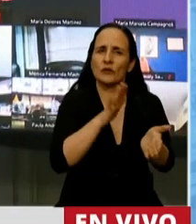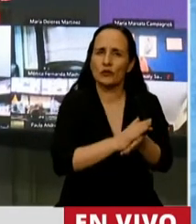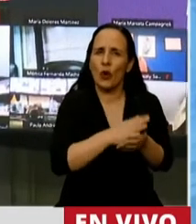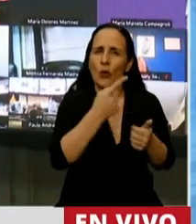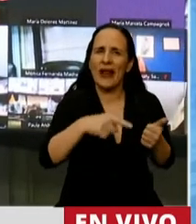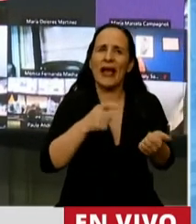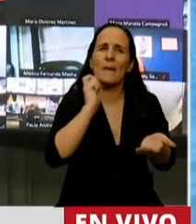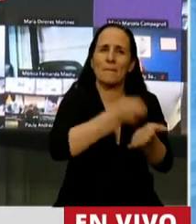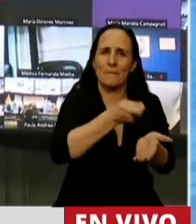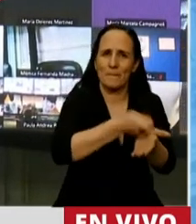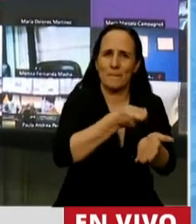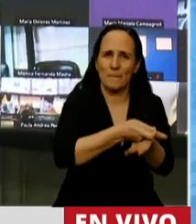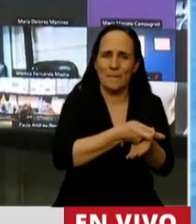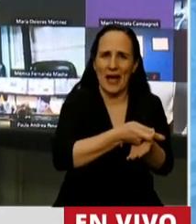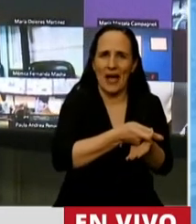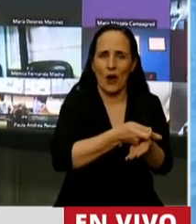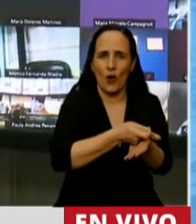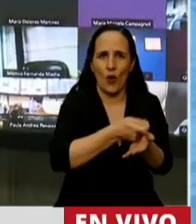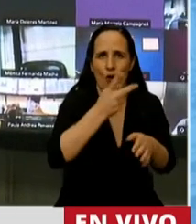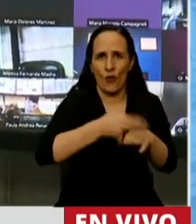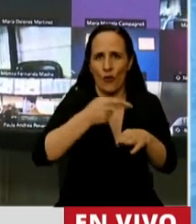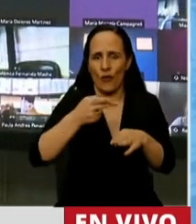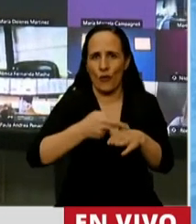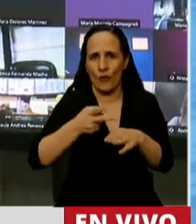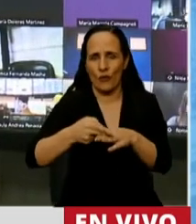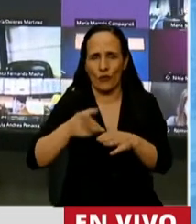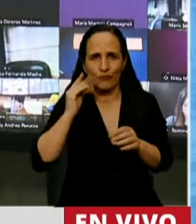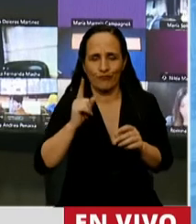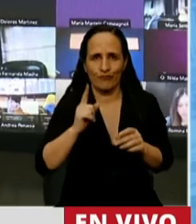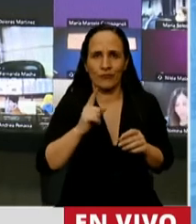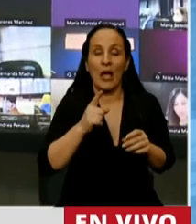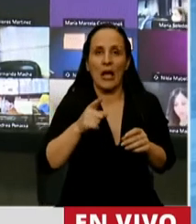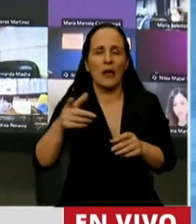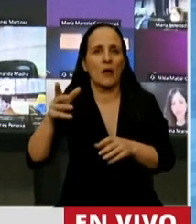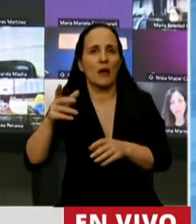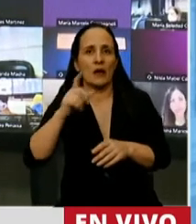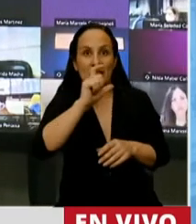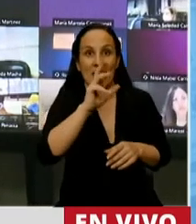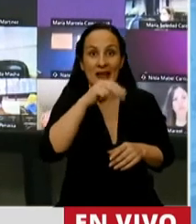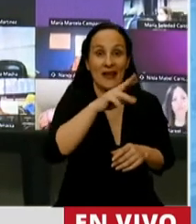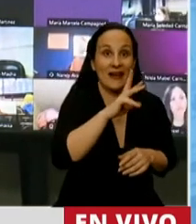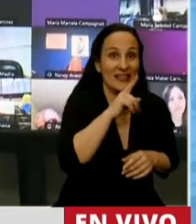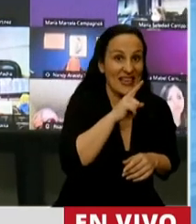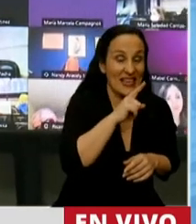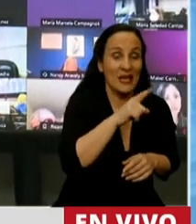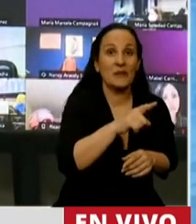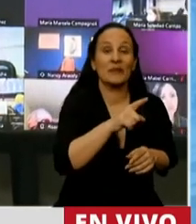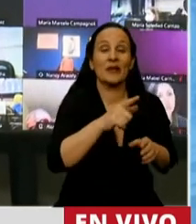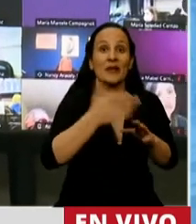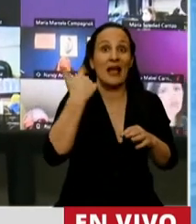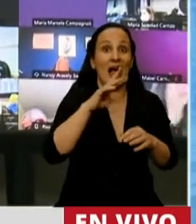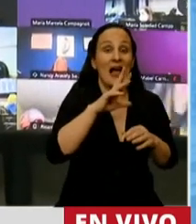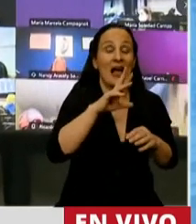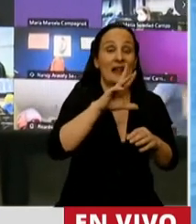pendientes de pago por penalidades aplicadas por la Comisión Nacional de Regulación del Transporte, acumuladas al 31 de diciembre de